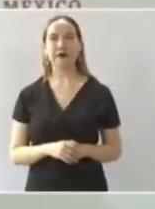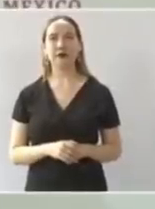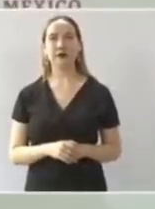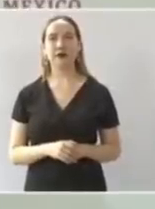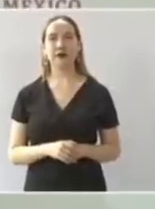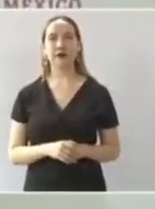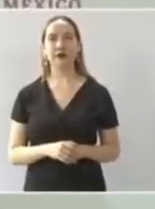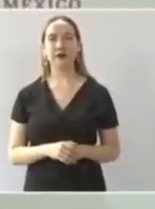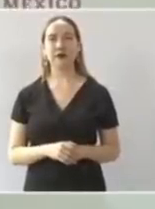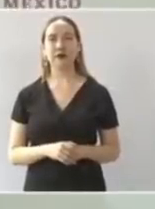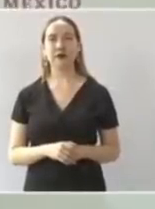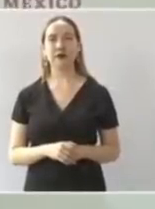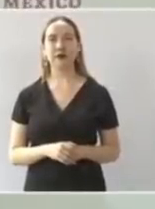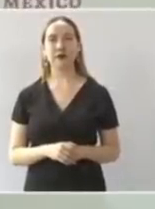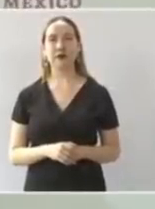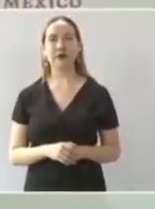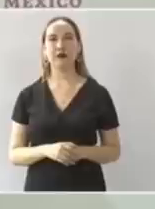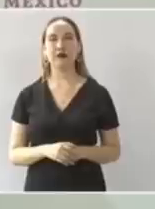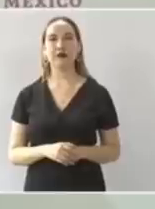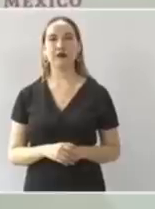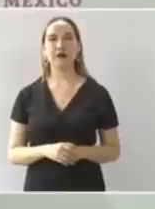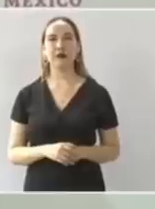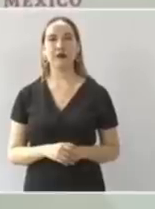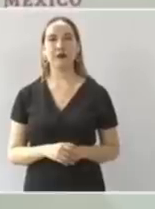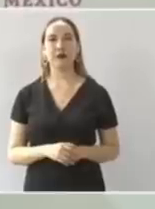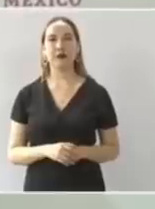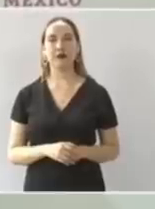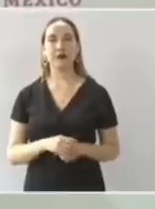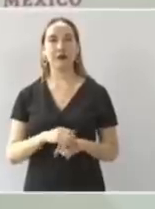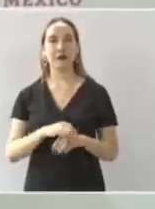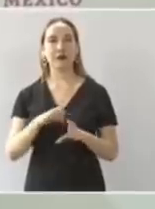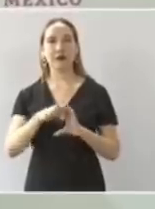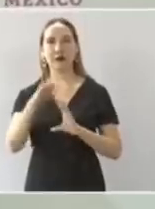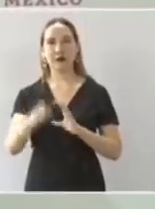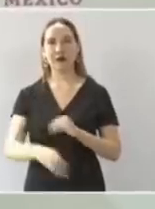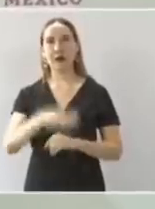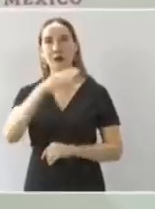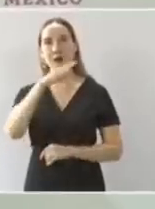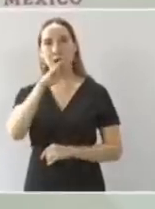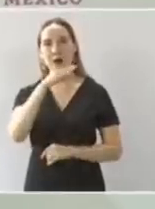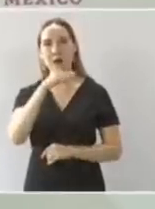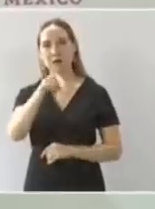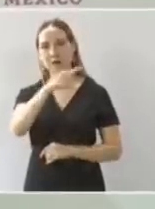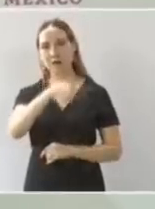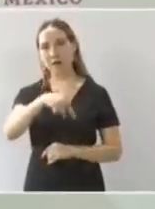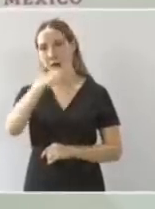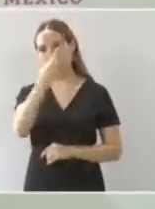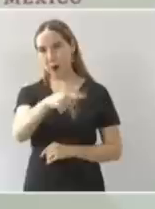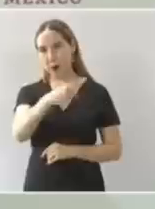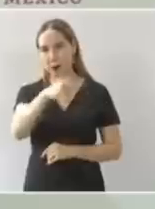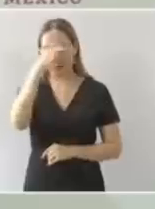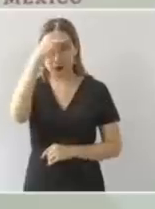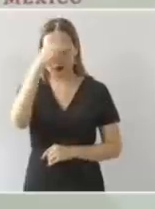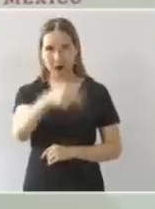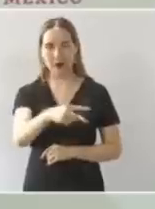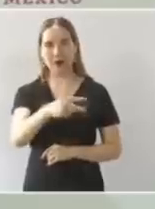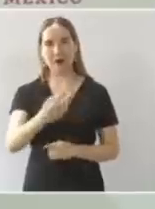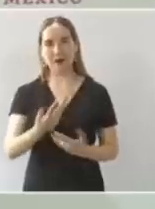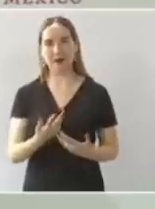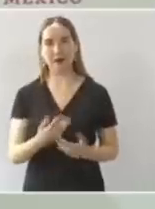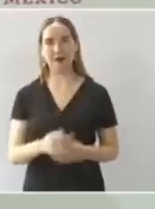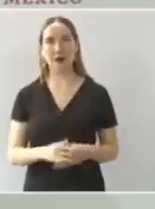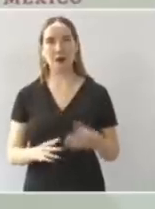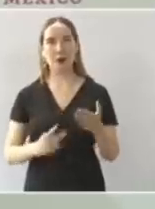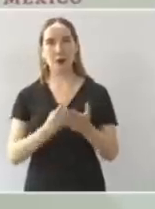hacer una milpa si el maíz es originario de México esa planta